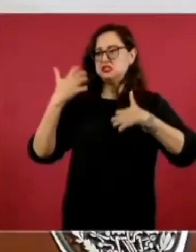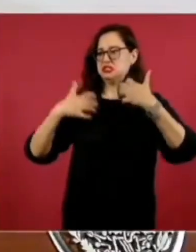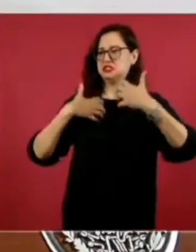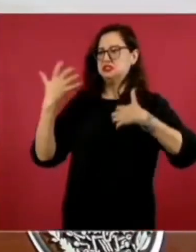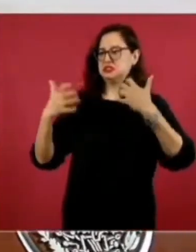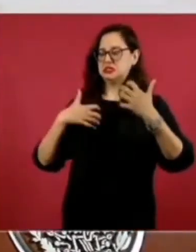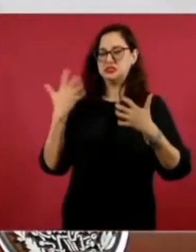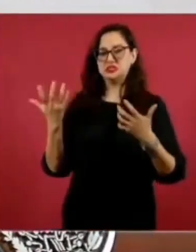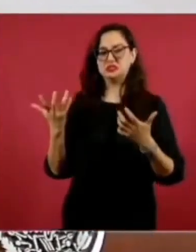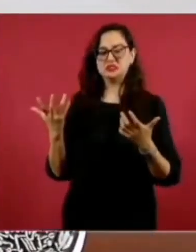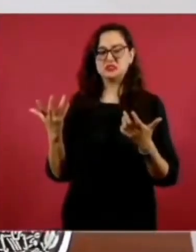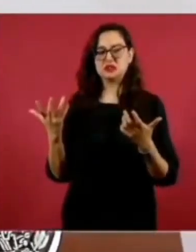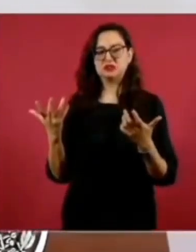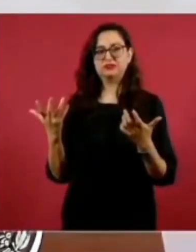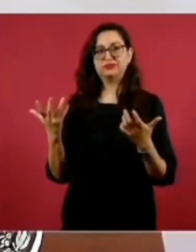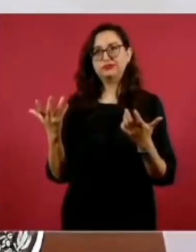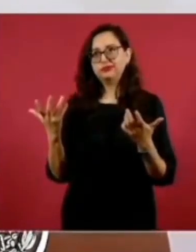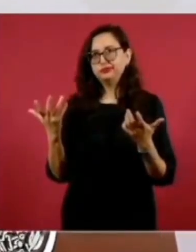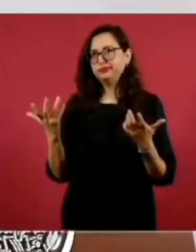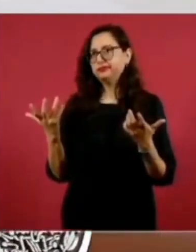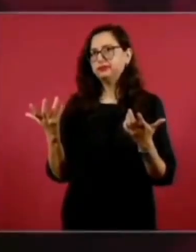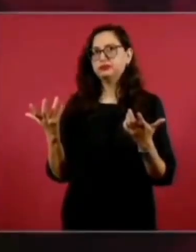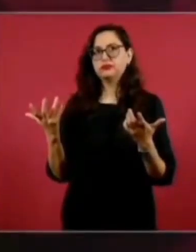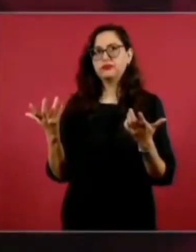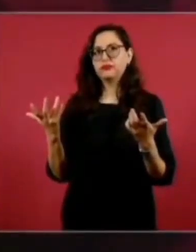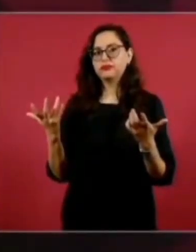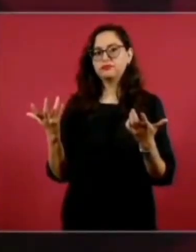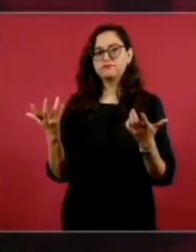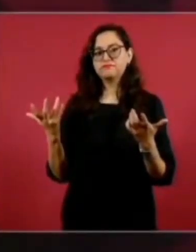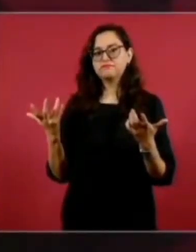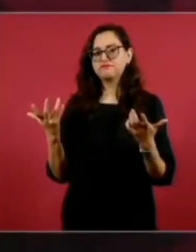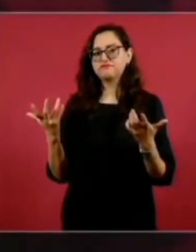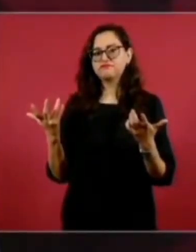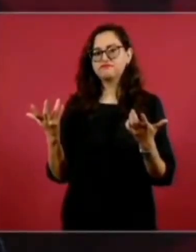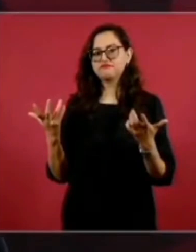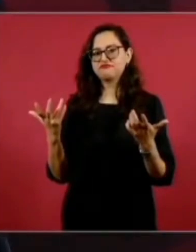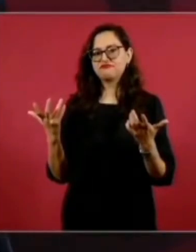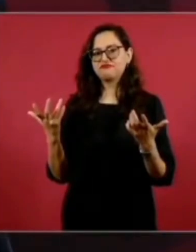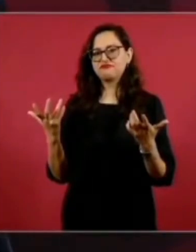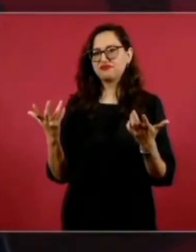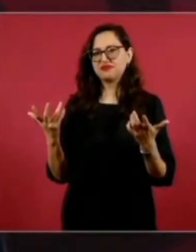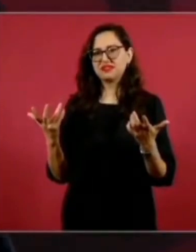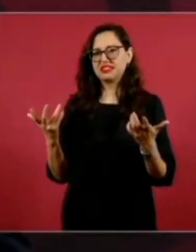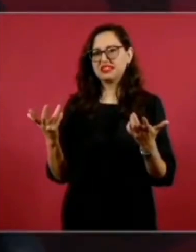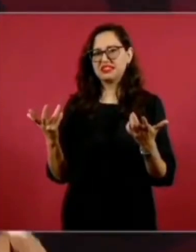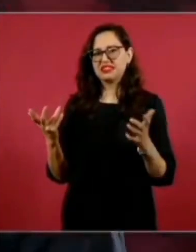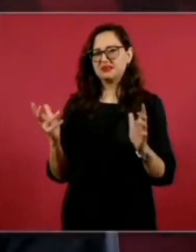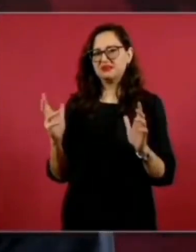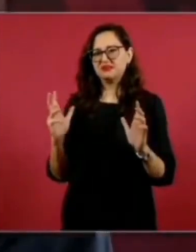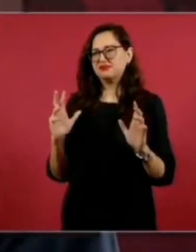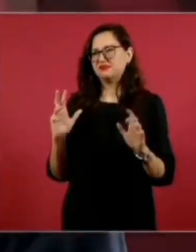estado emocional ya,